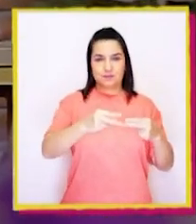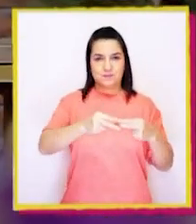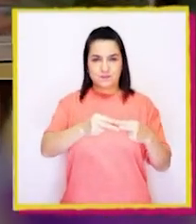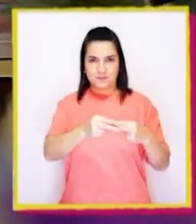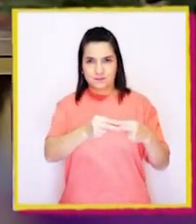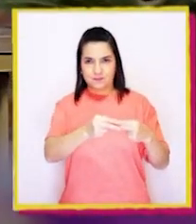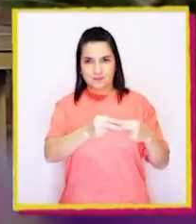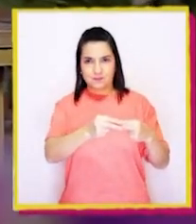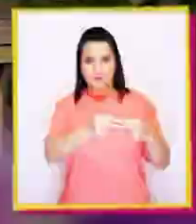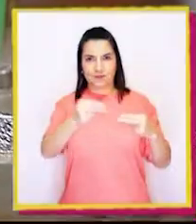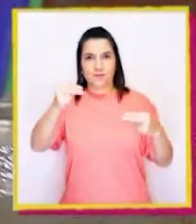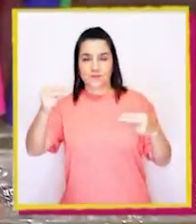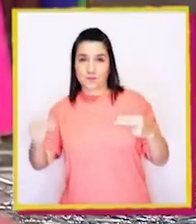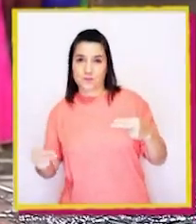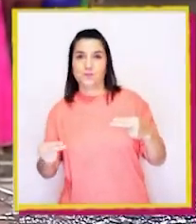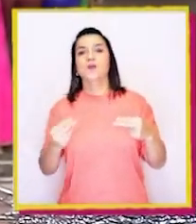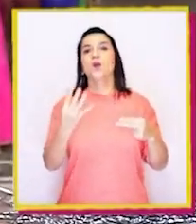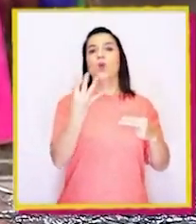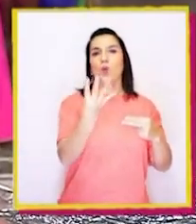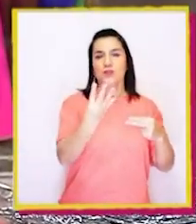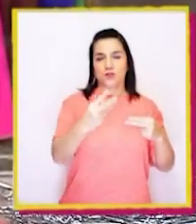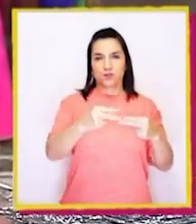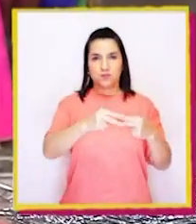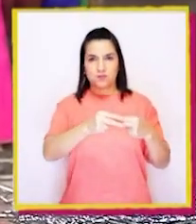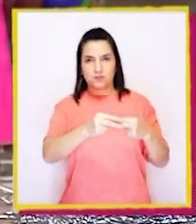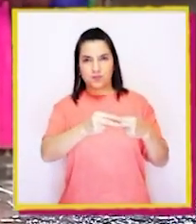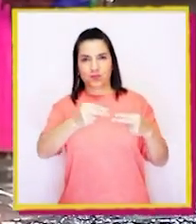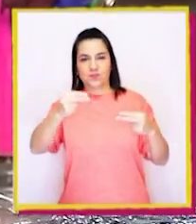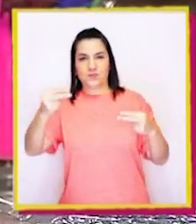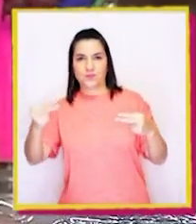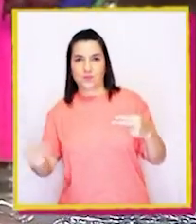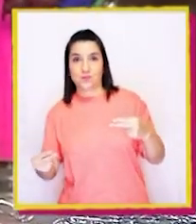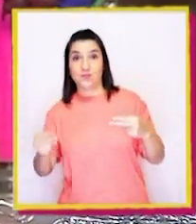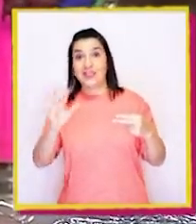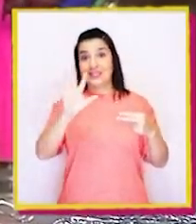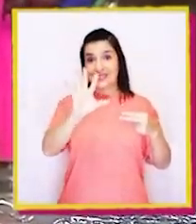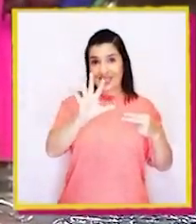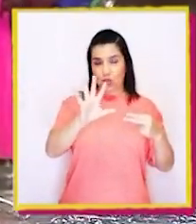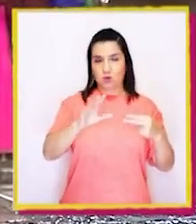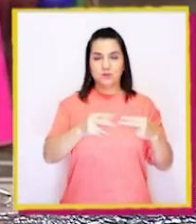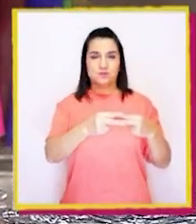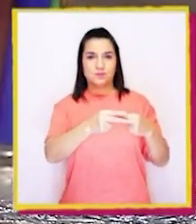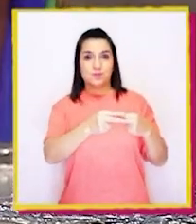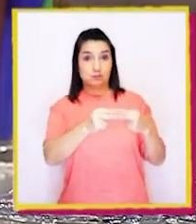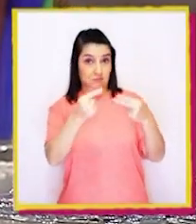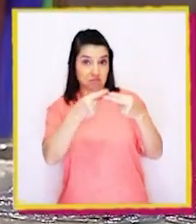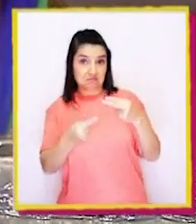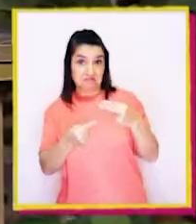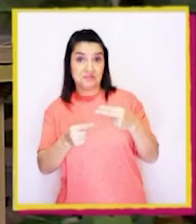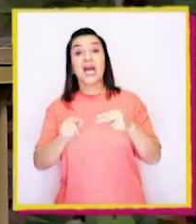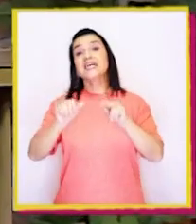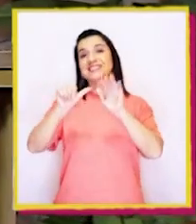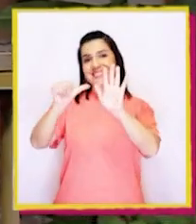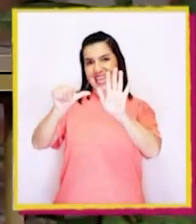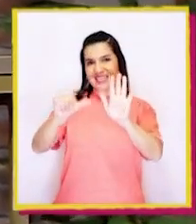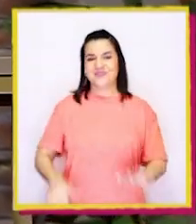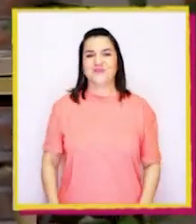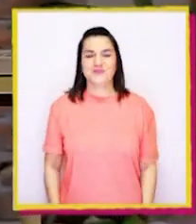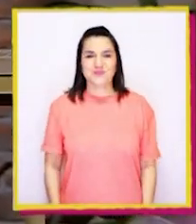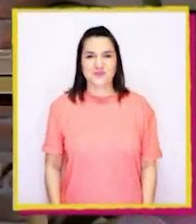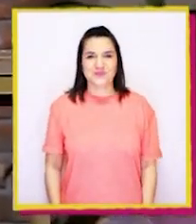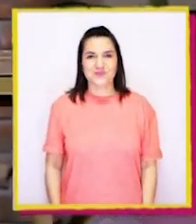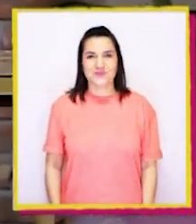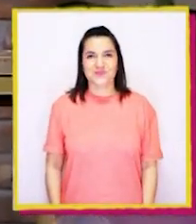tres, cuatro, cinco y seis.